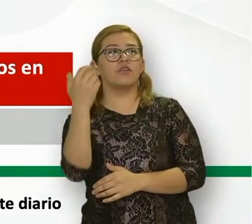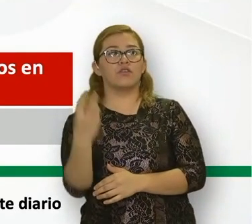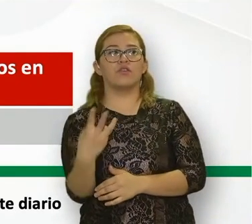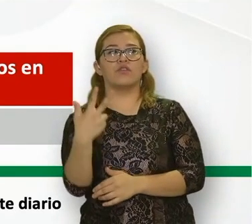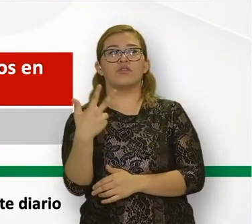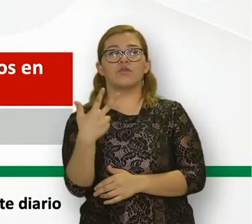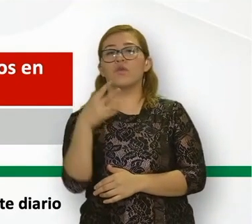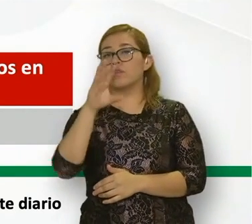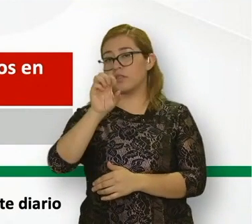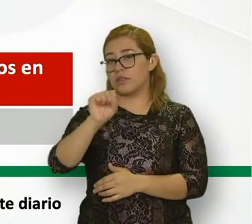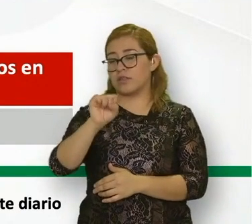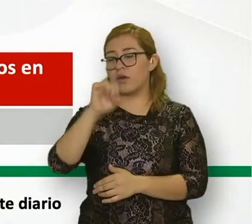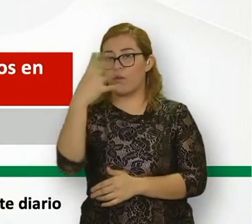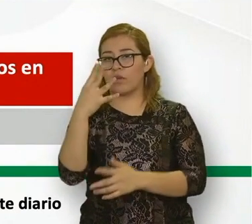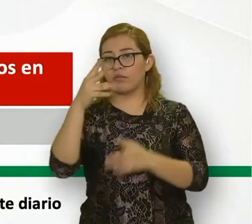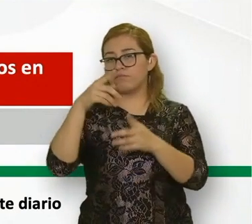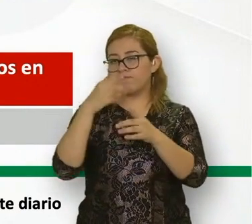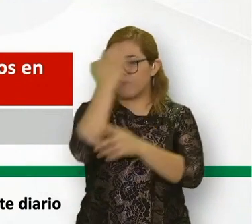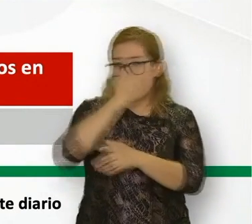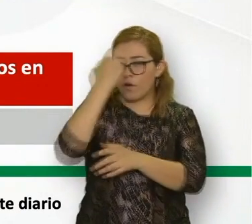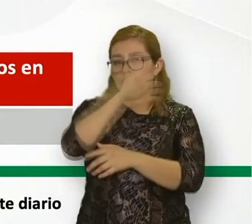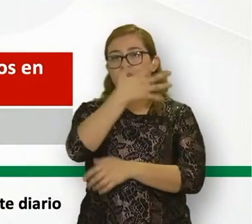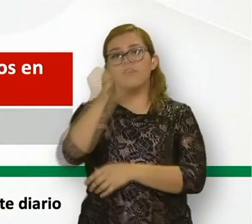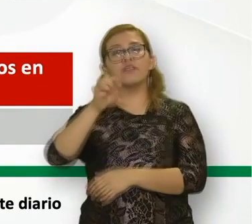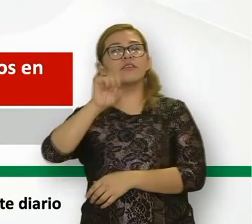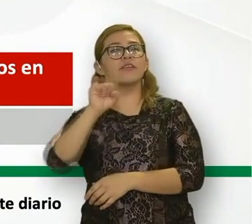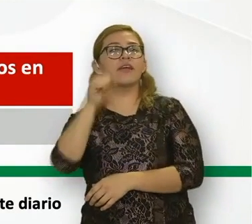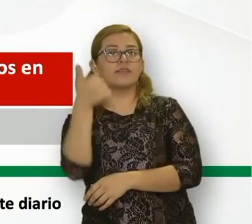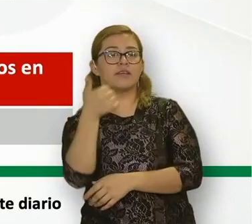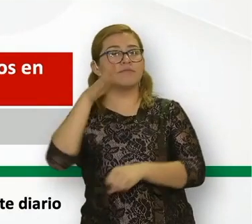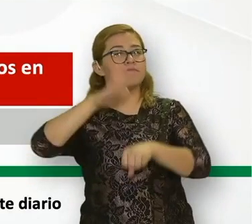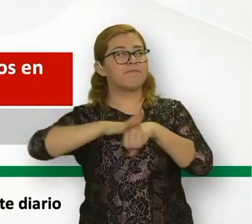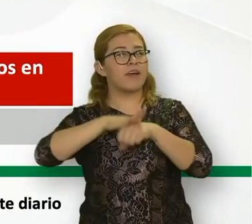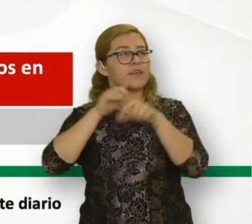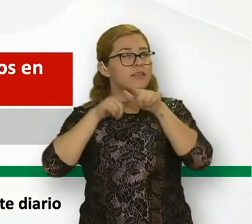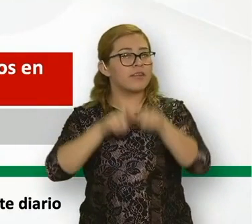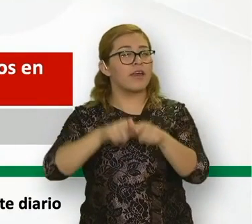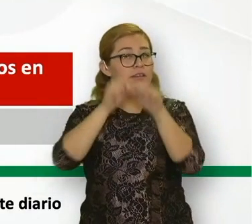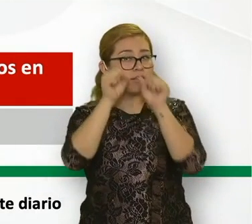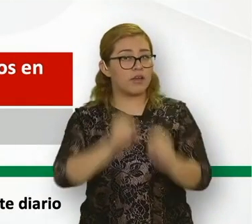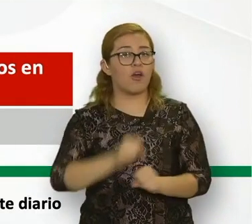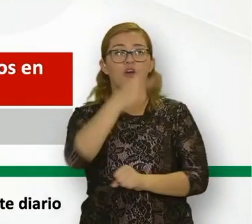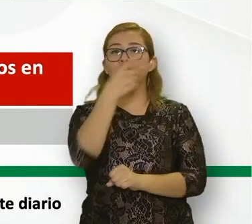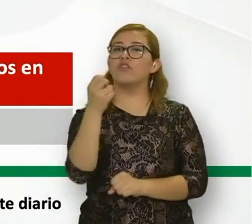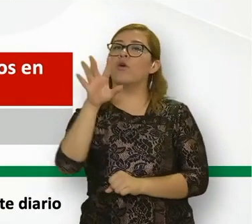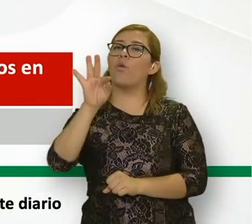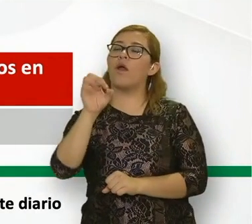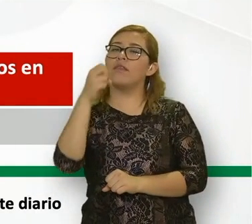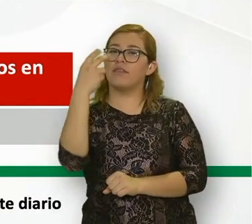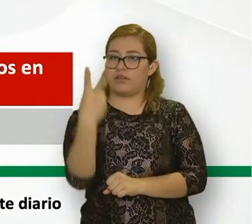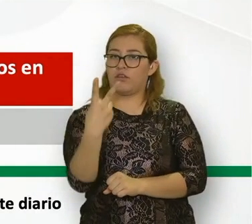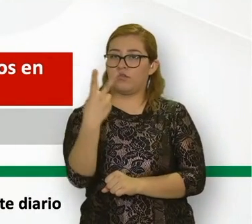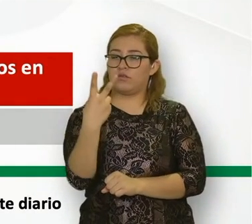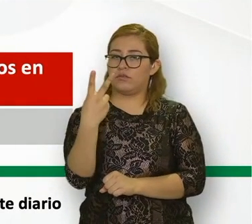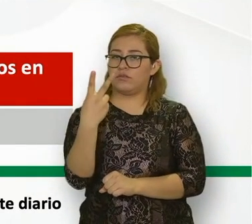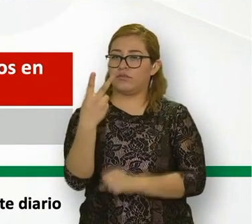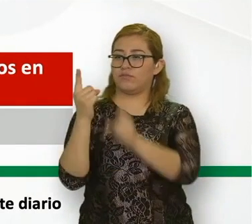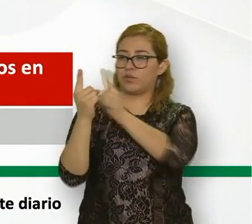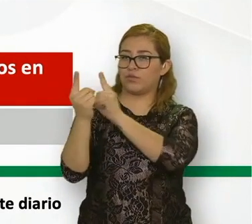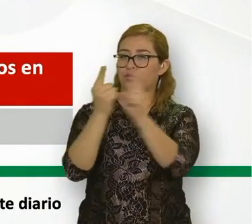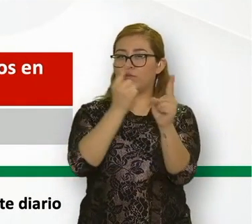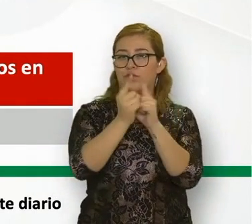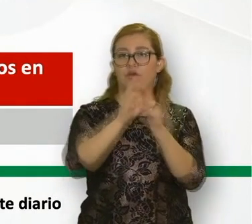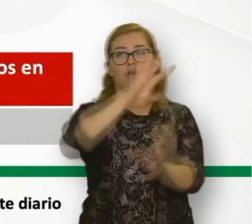576 por presentar sintomatología respiratoria. De ellos se han confirmado 242 con coronavirus.